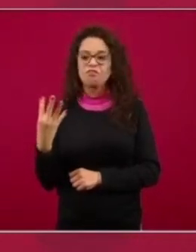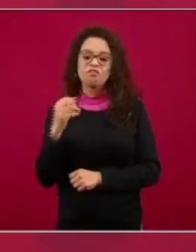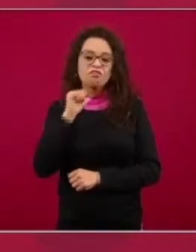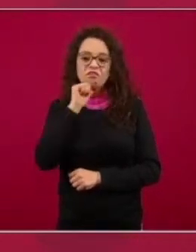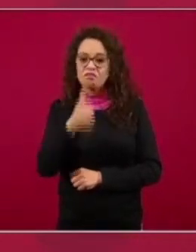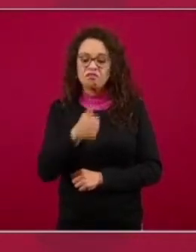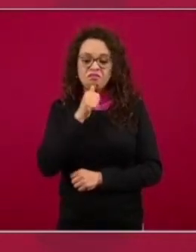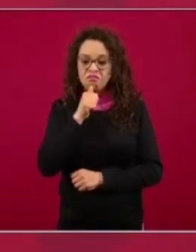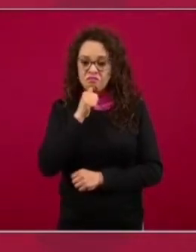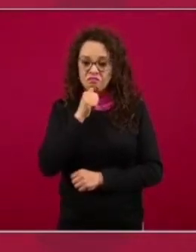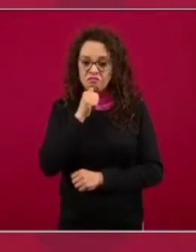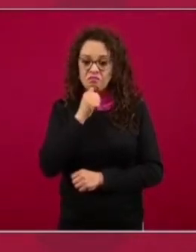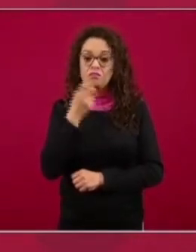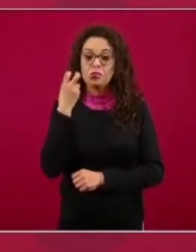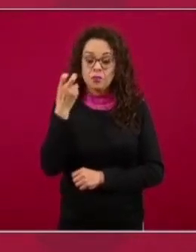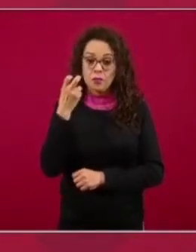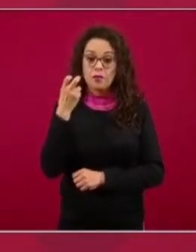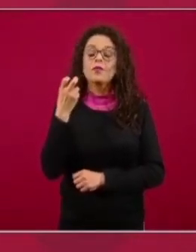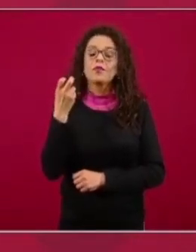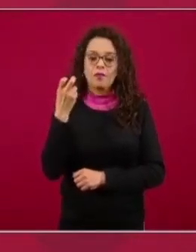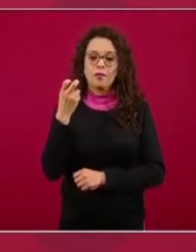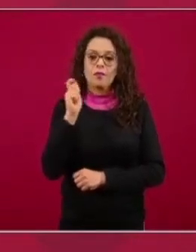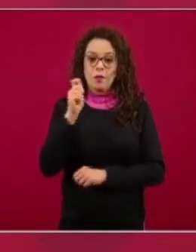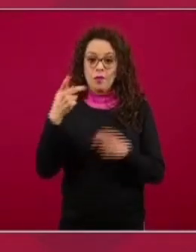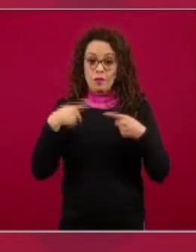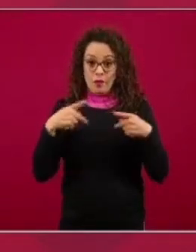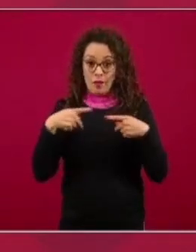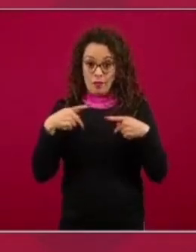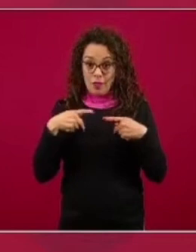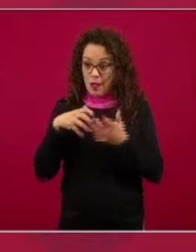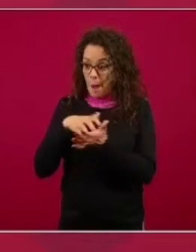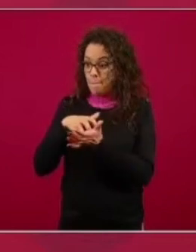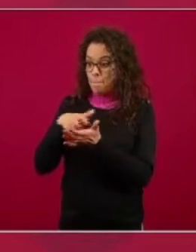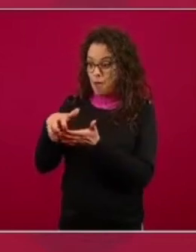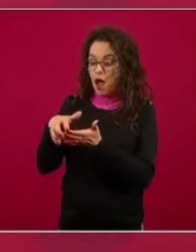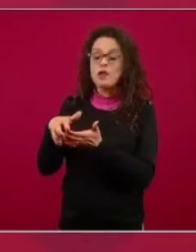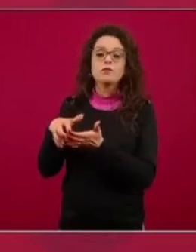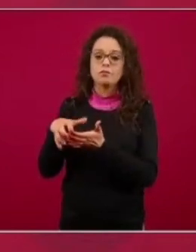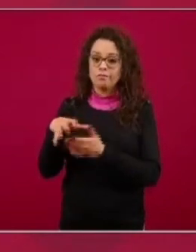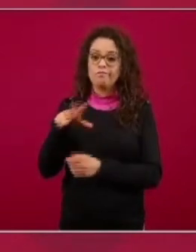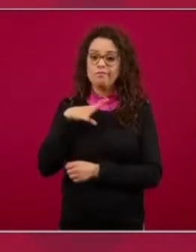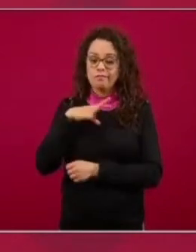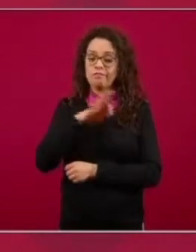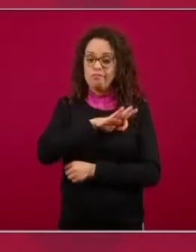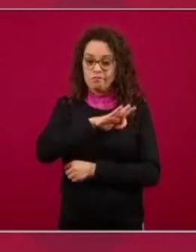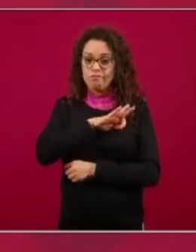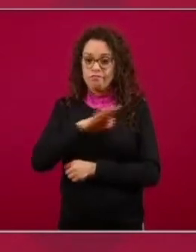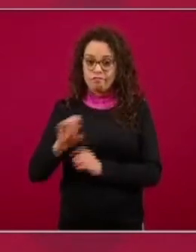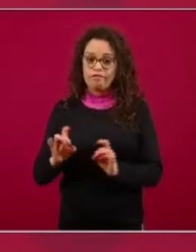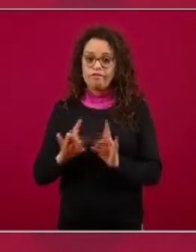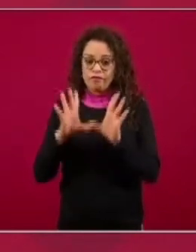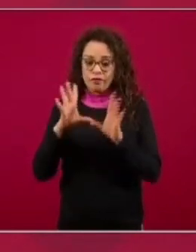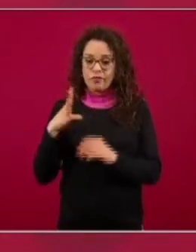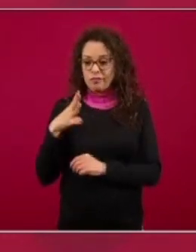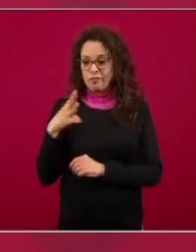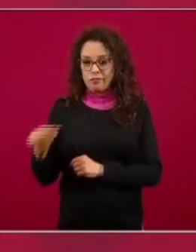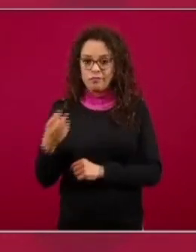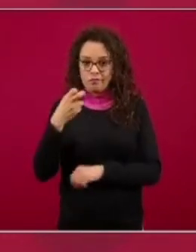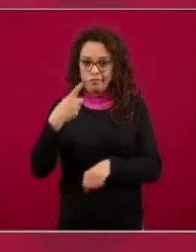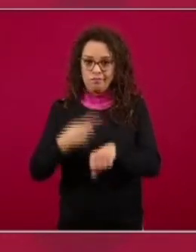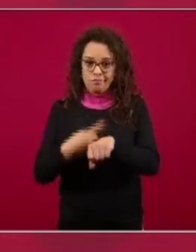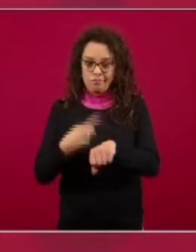todavía la gran mayoría de la población somos susceptibles a esta infección y en voz de dos